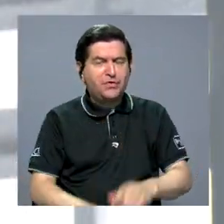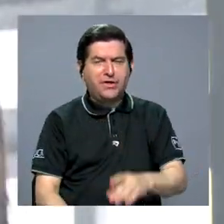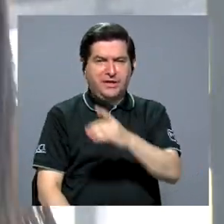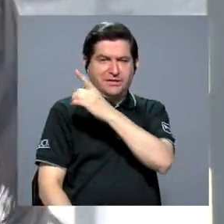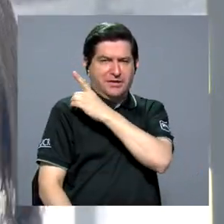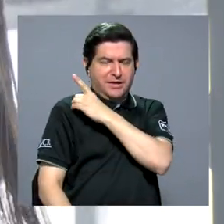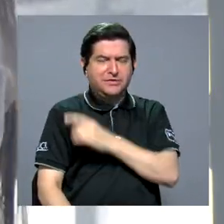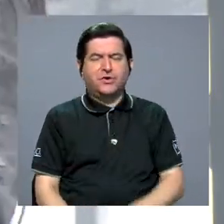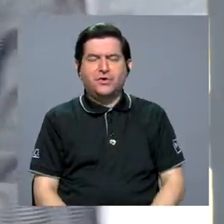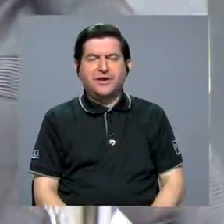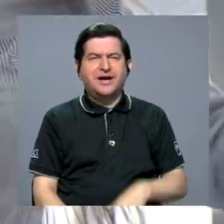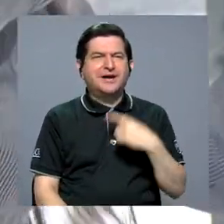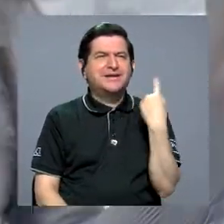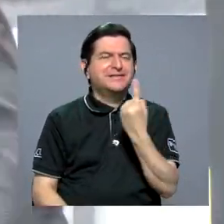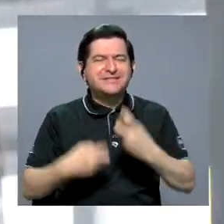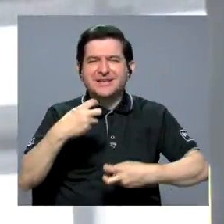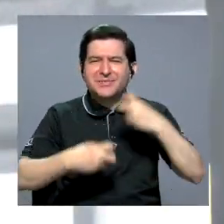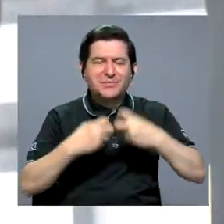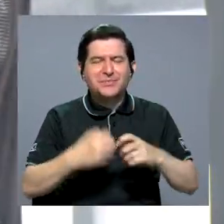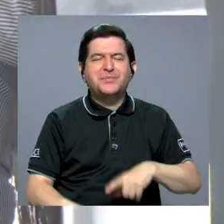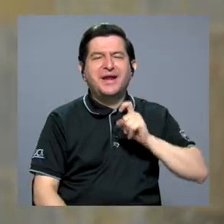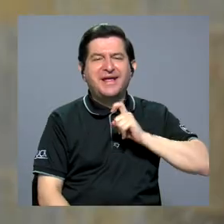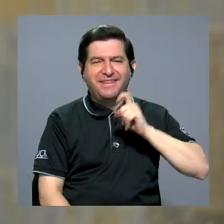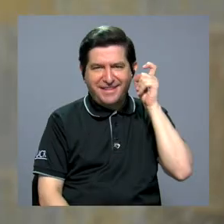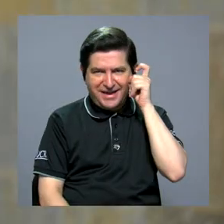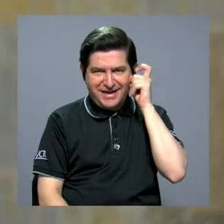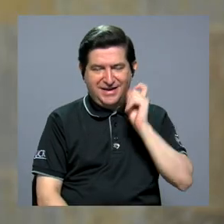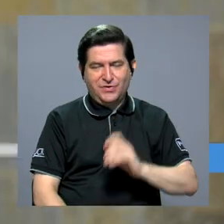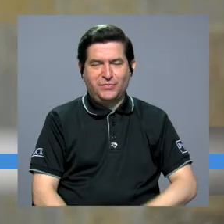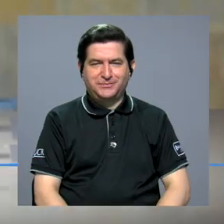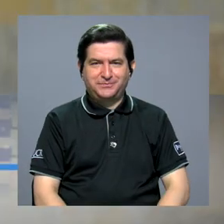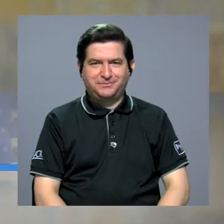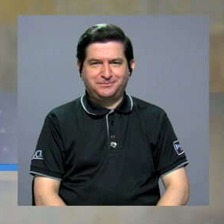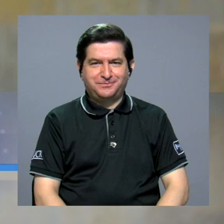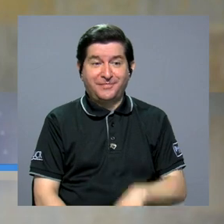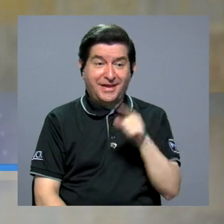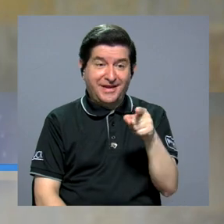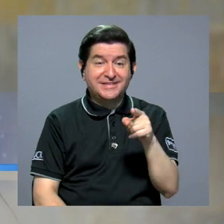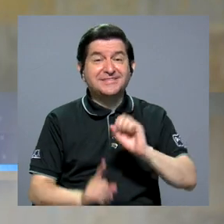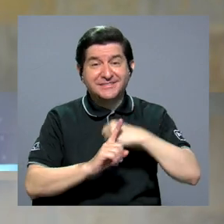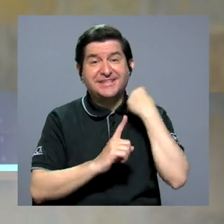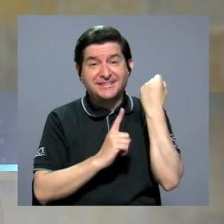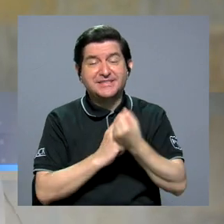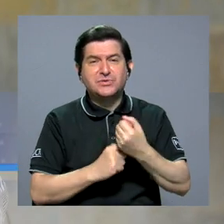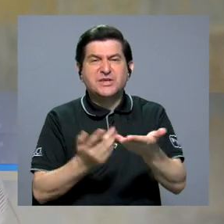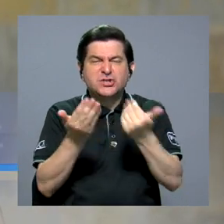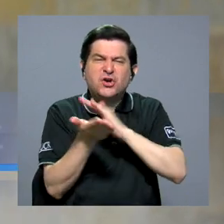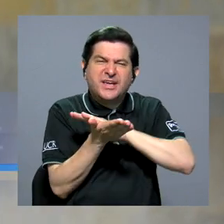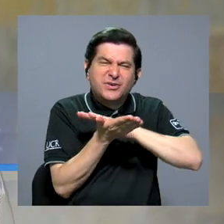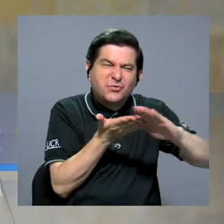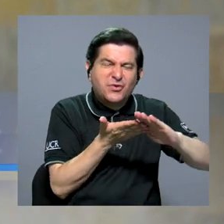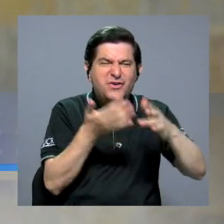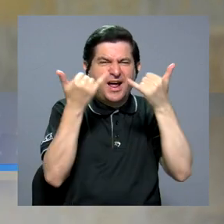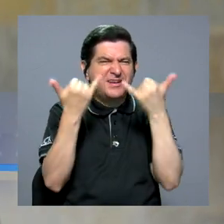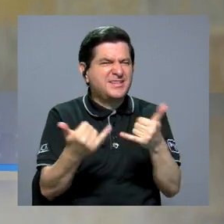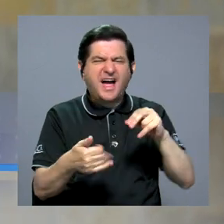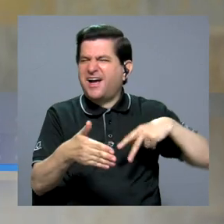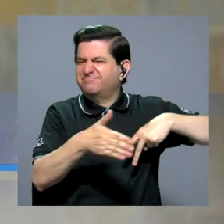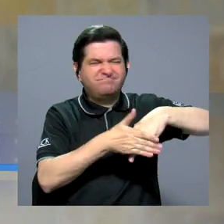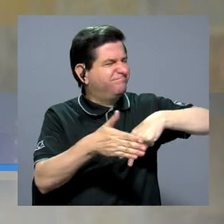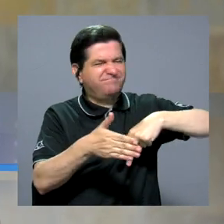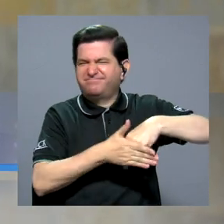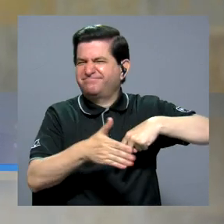dirigir. Siempre hay un problema de género, que eso es lo que yo quiero borrar, que ya no hayan esos